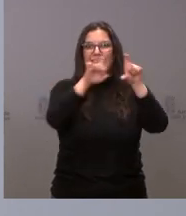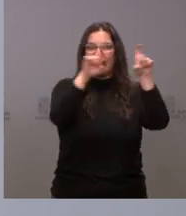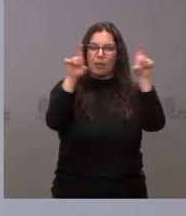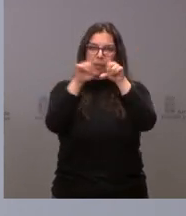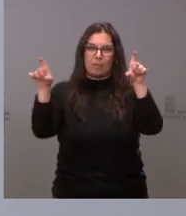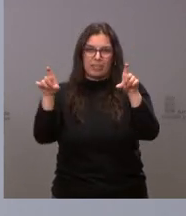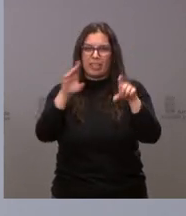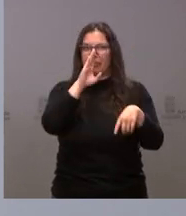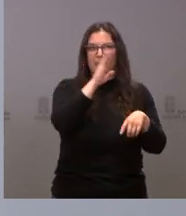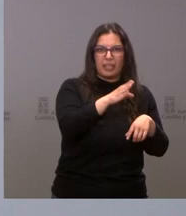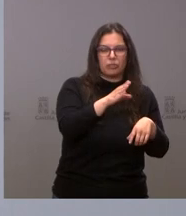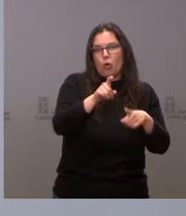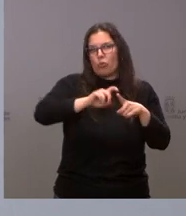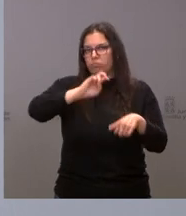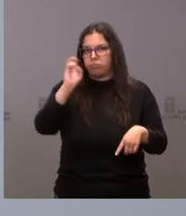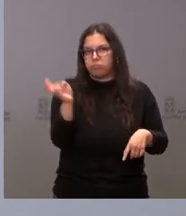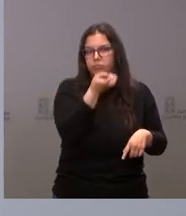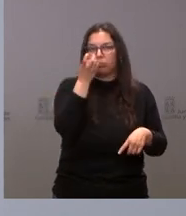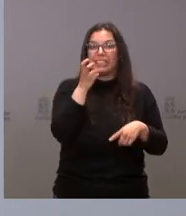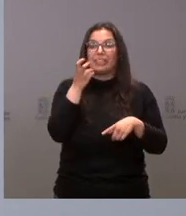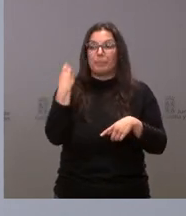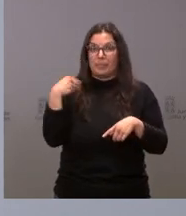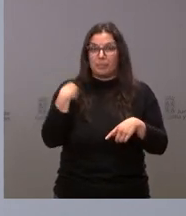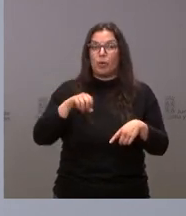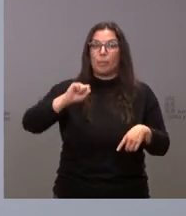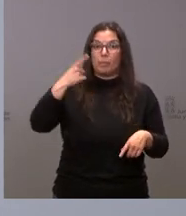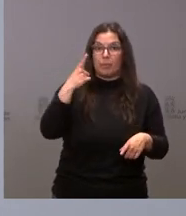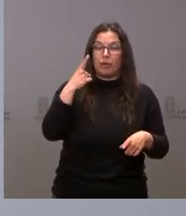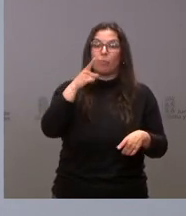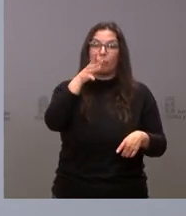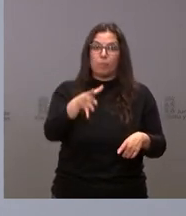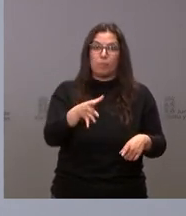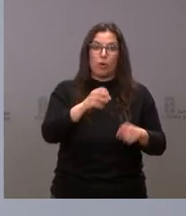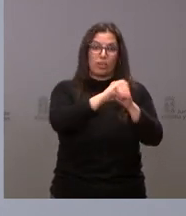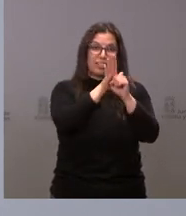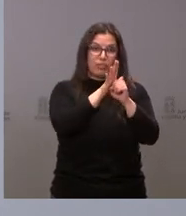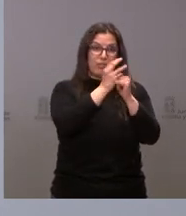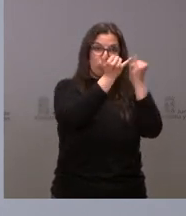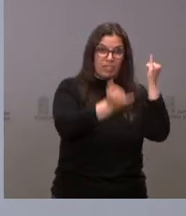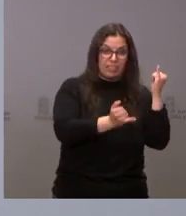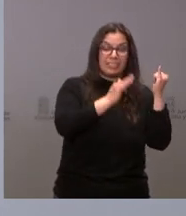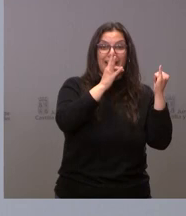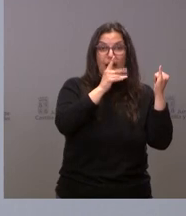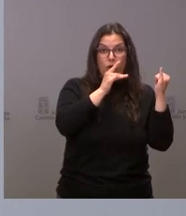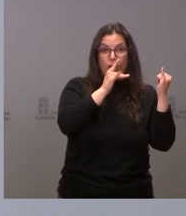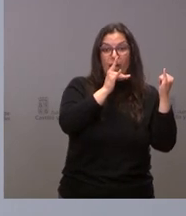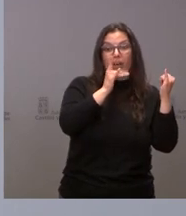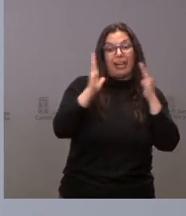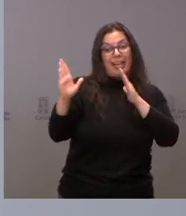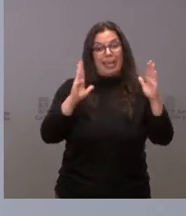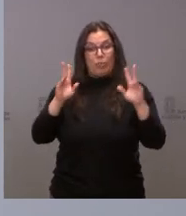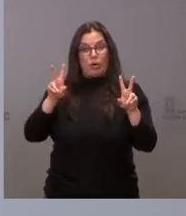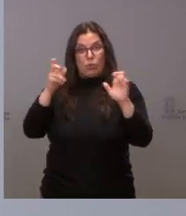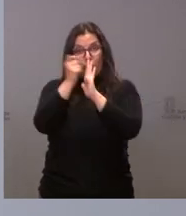carácter directo y otro tipo vinculados primero a la crisis precedente y ahora abriremos en relación con este nuevo